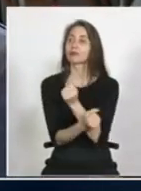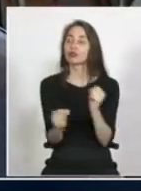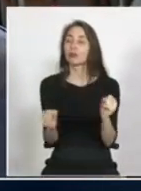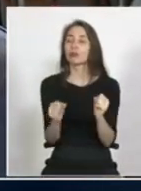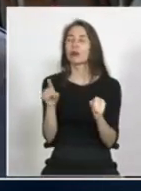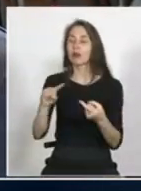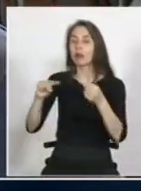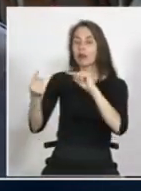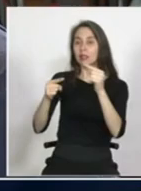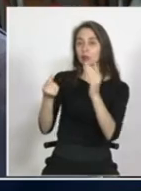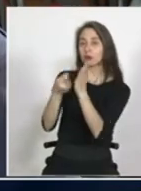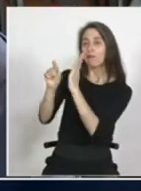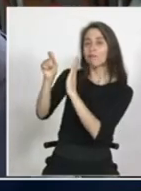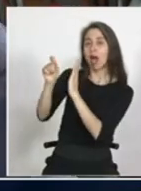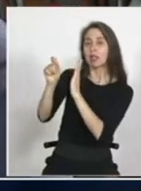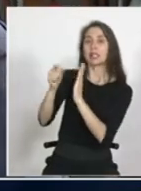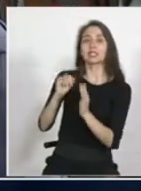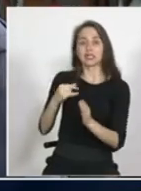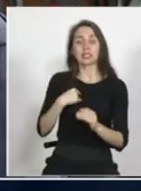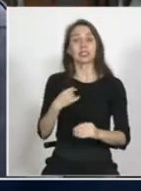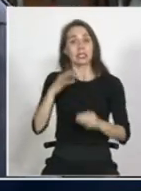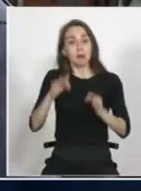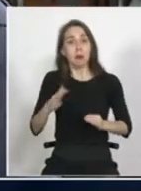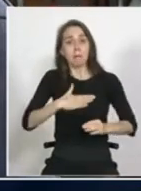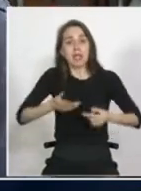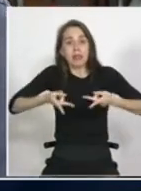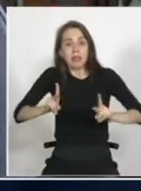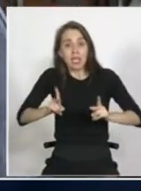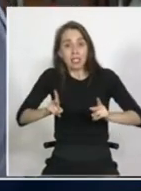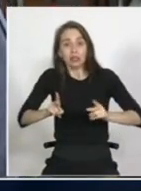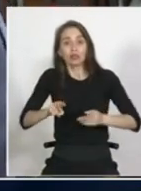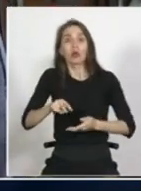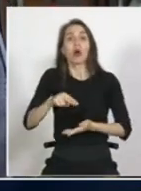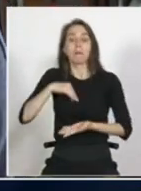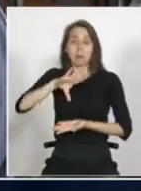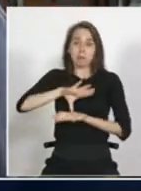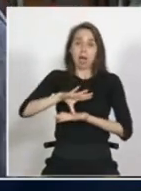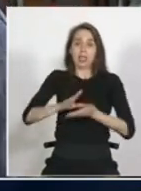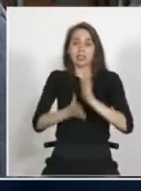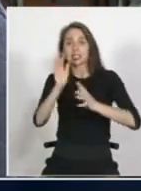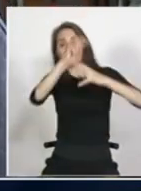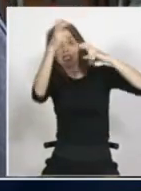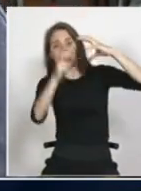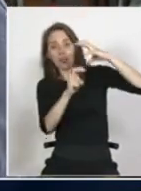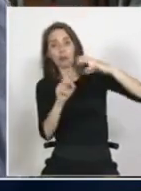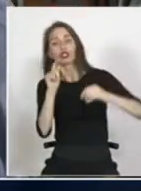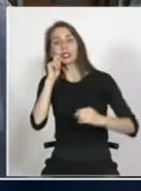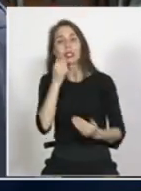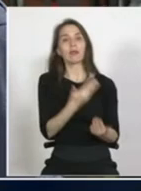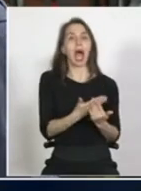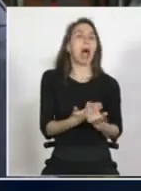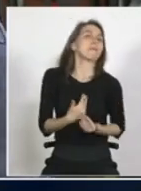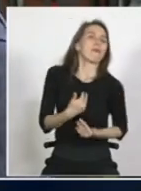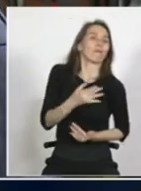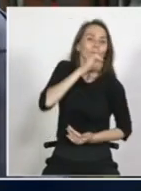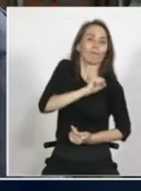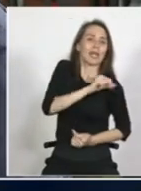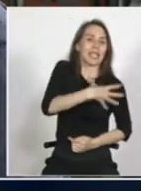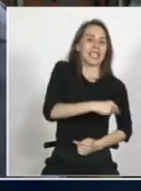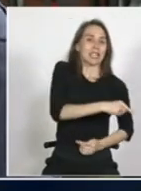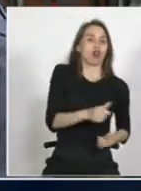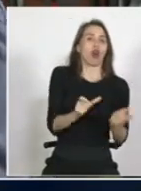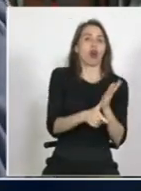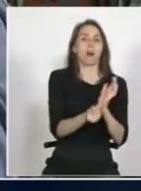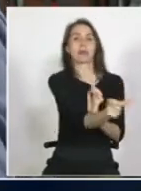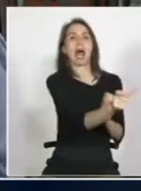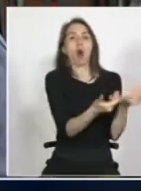hace una discusión válida si es que migrar es un derecho no hay ninguna forma que alguien se haya aprovechado de alguien porque ambos el niño y el adulto tienen derecho a migrar ese